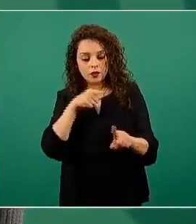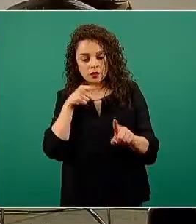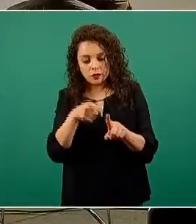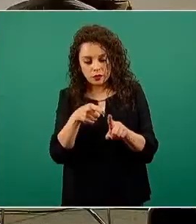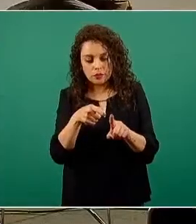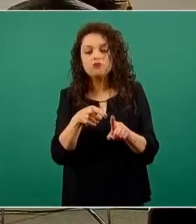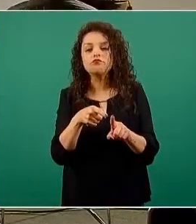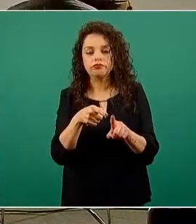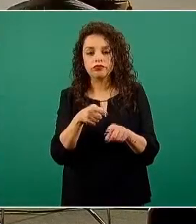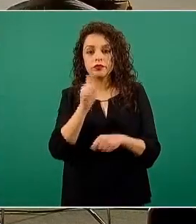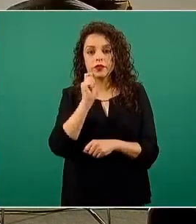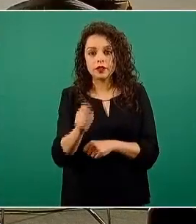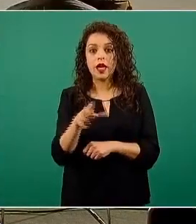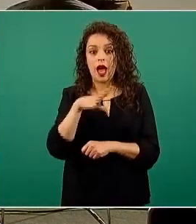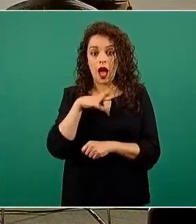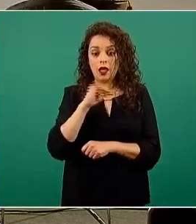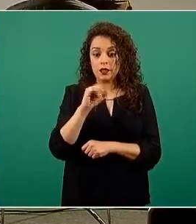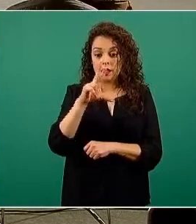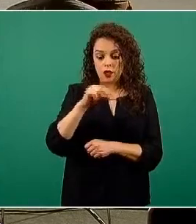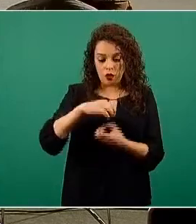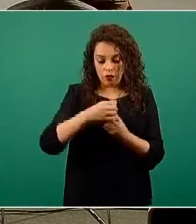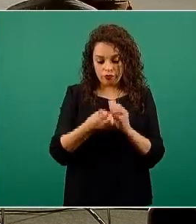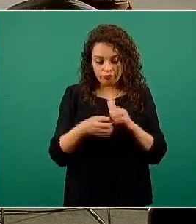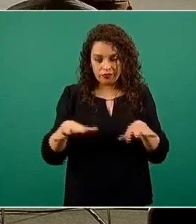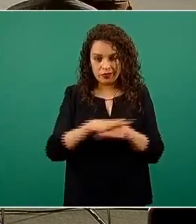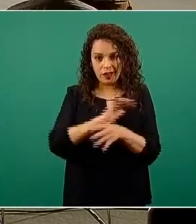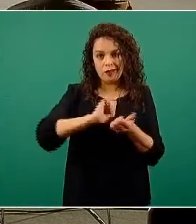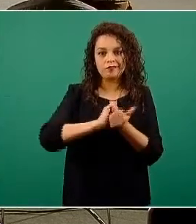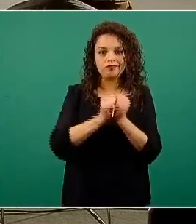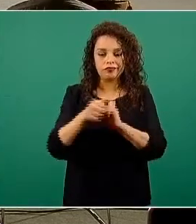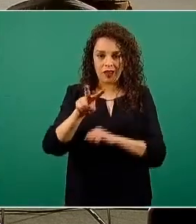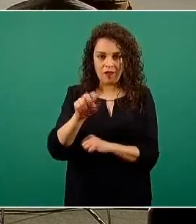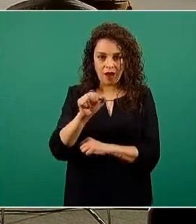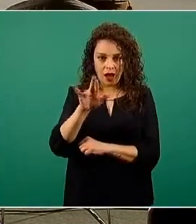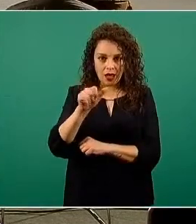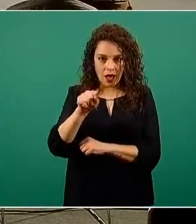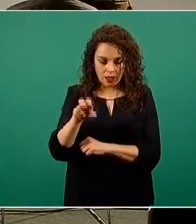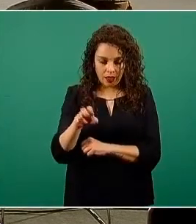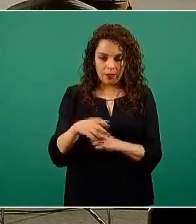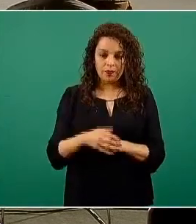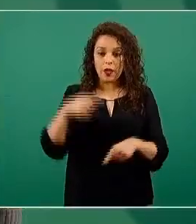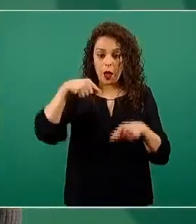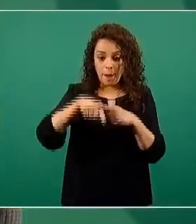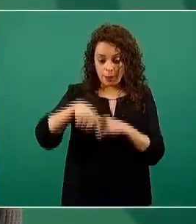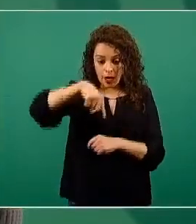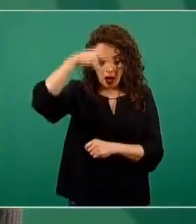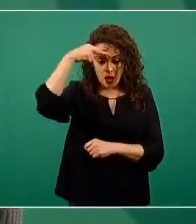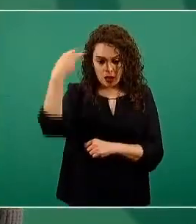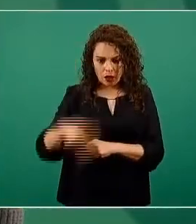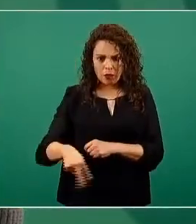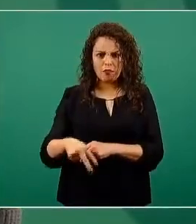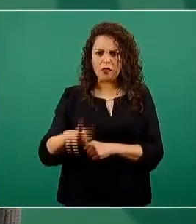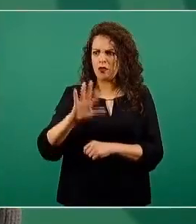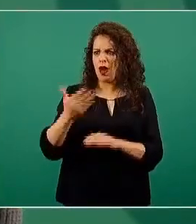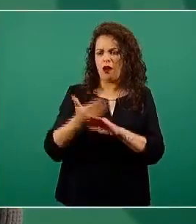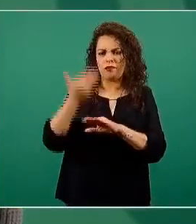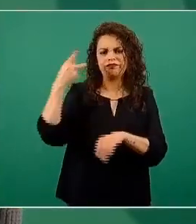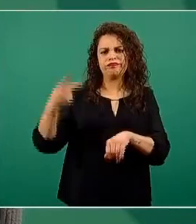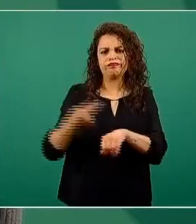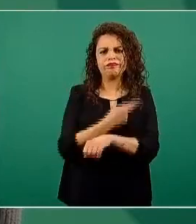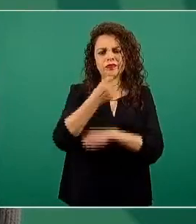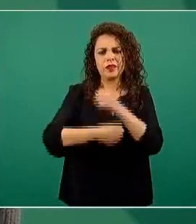de esta variante. Para efectos de la variante inglesa es lo que precisamente iniciamos en México desde el año pasado y fue a través de estos